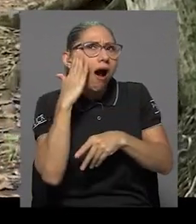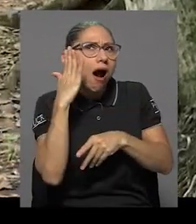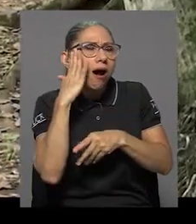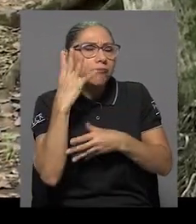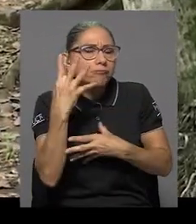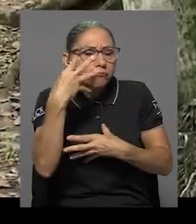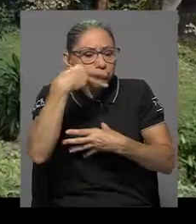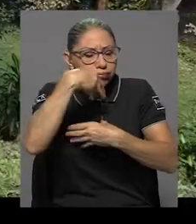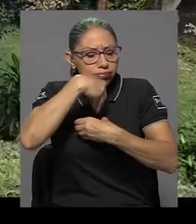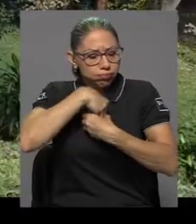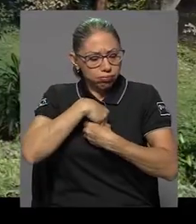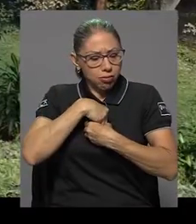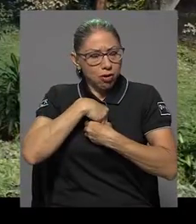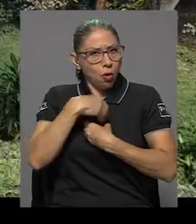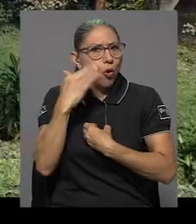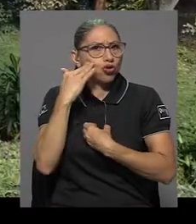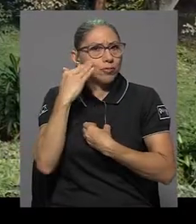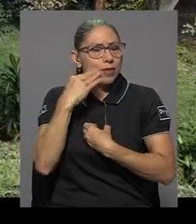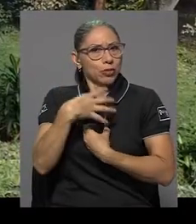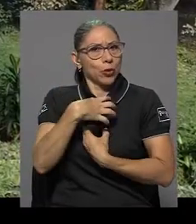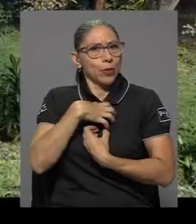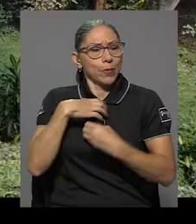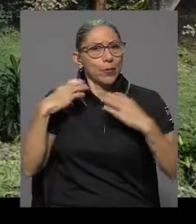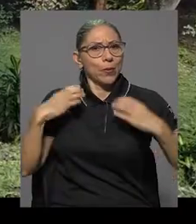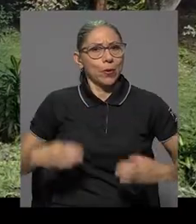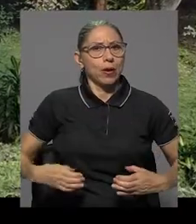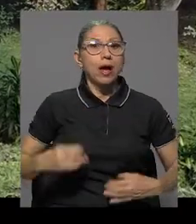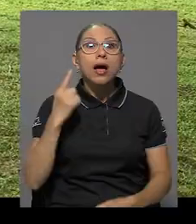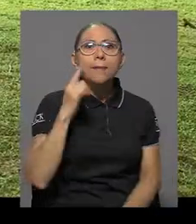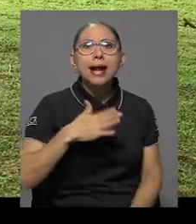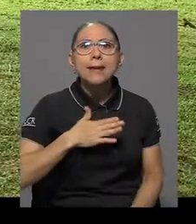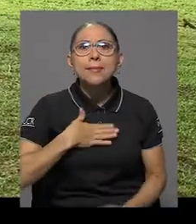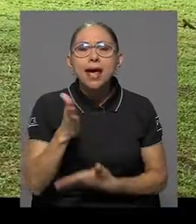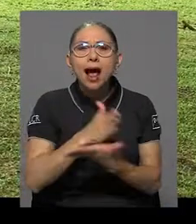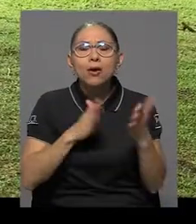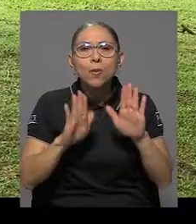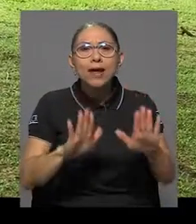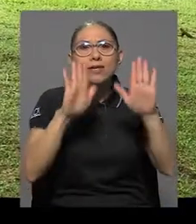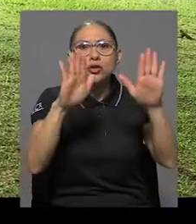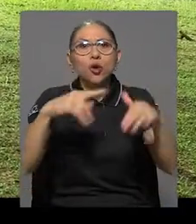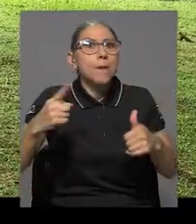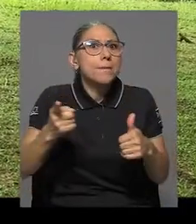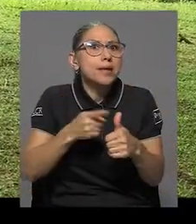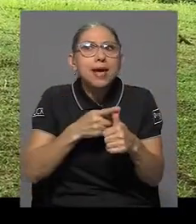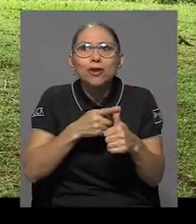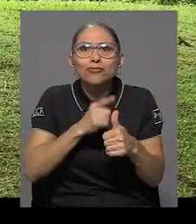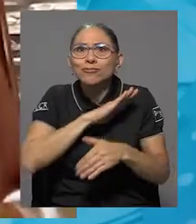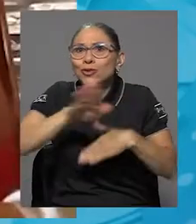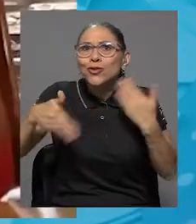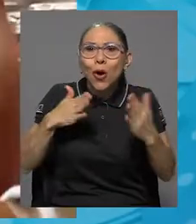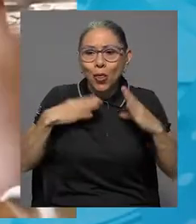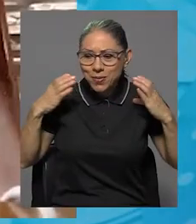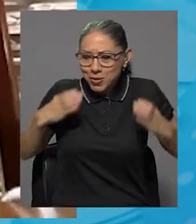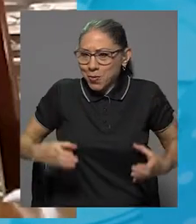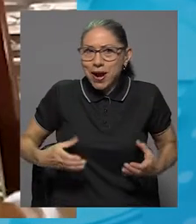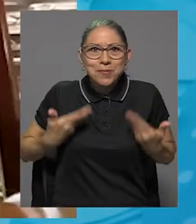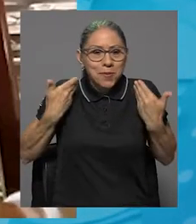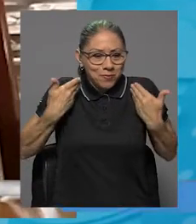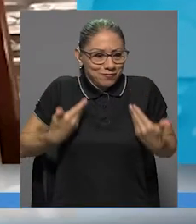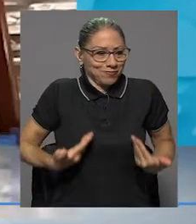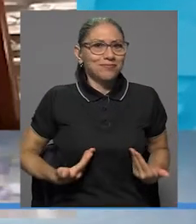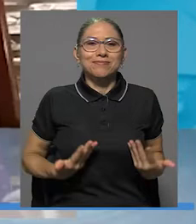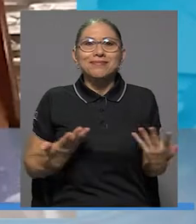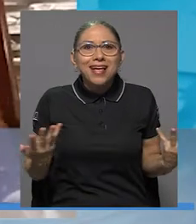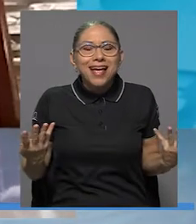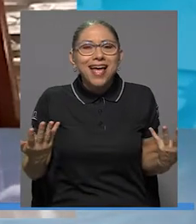conocimiento de nuestro cuerpo. Para mí ha sido algo maravilloso, porque primero todo mi cuerpo lo